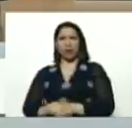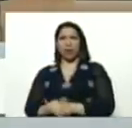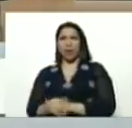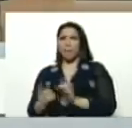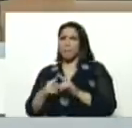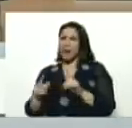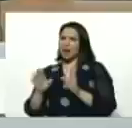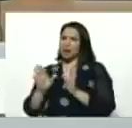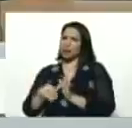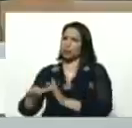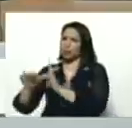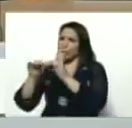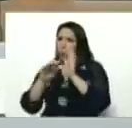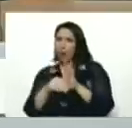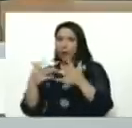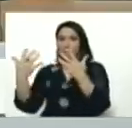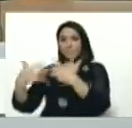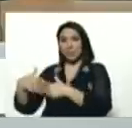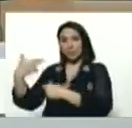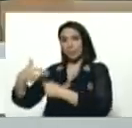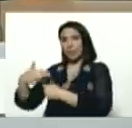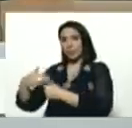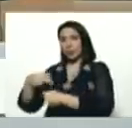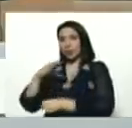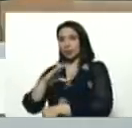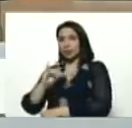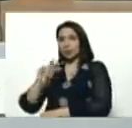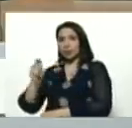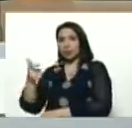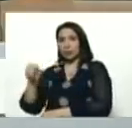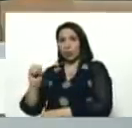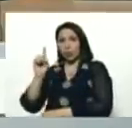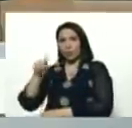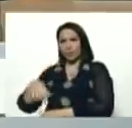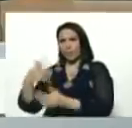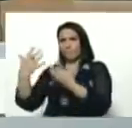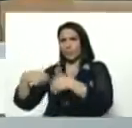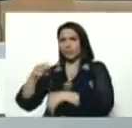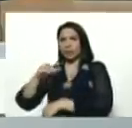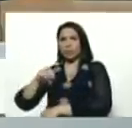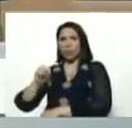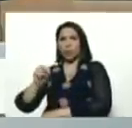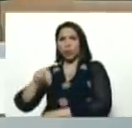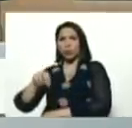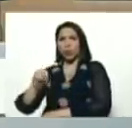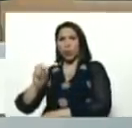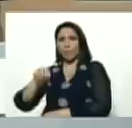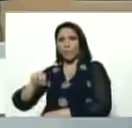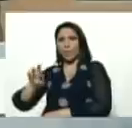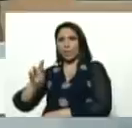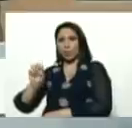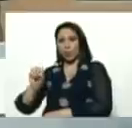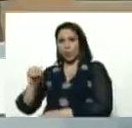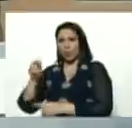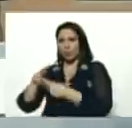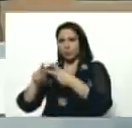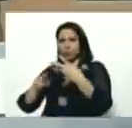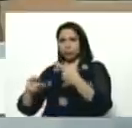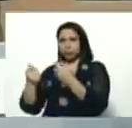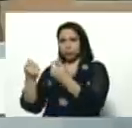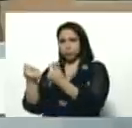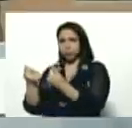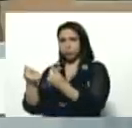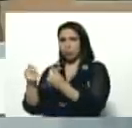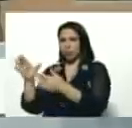robarse, la empresa petrolera, Citgo, la empresa Monómero, los activos, en el exterior, para robarse el